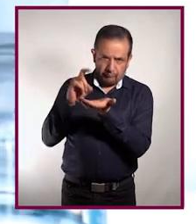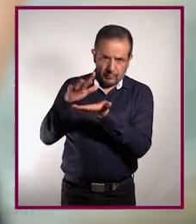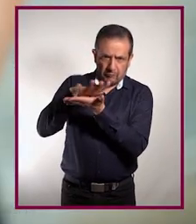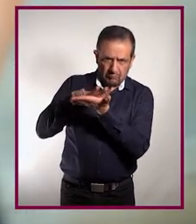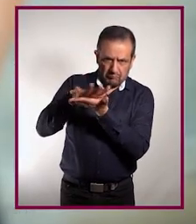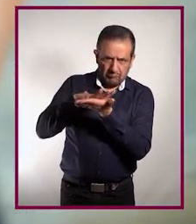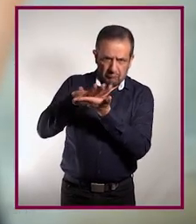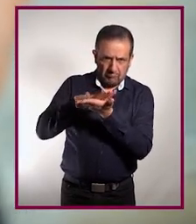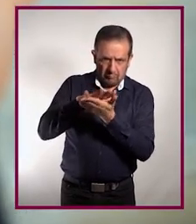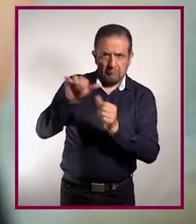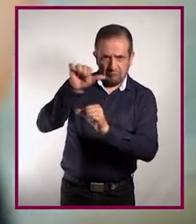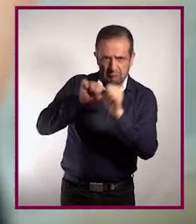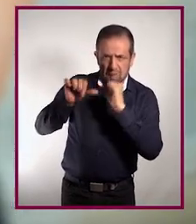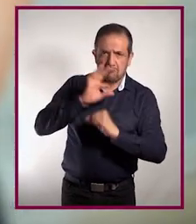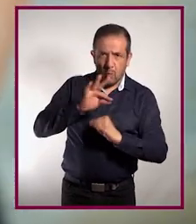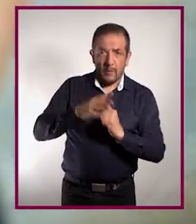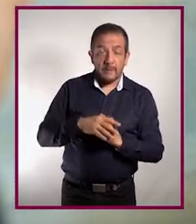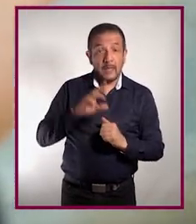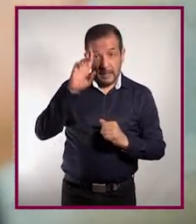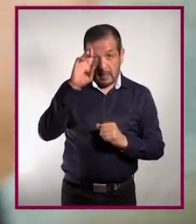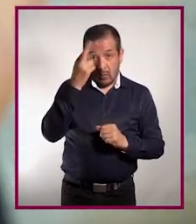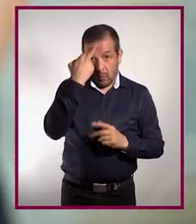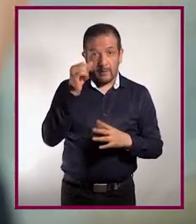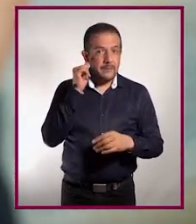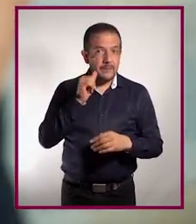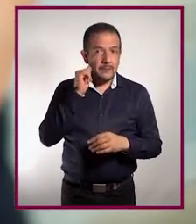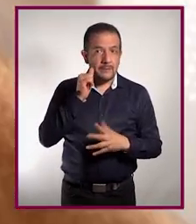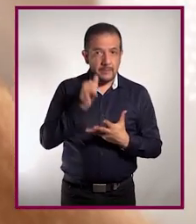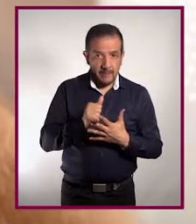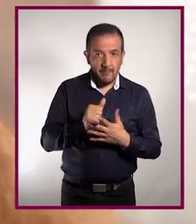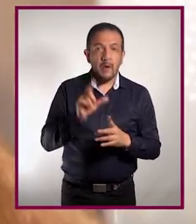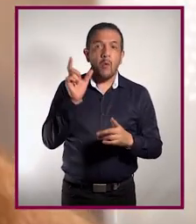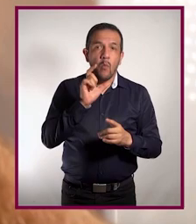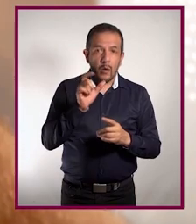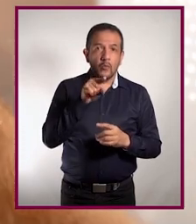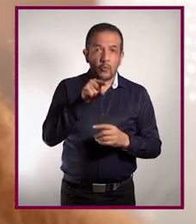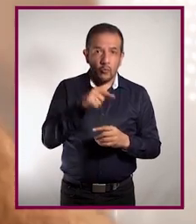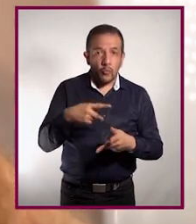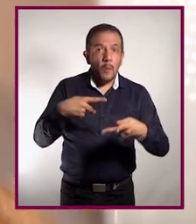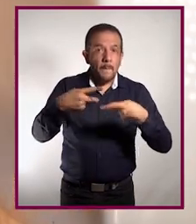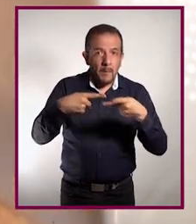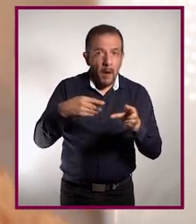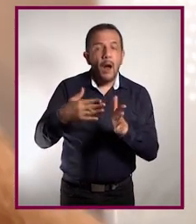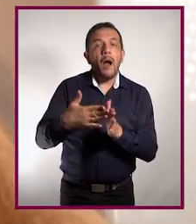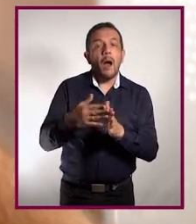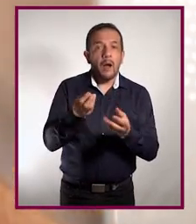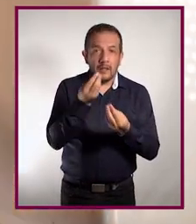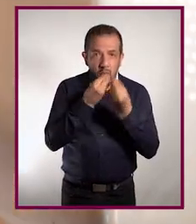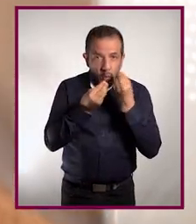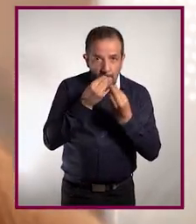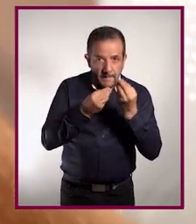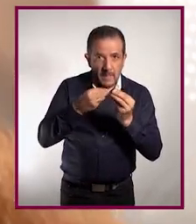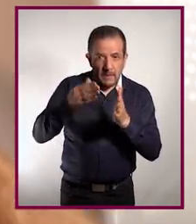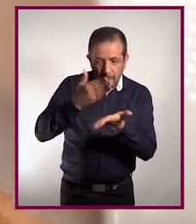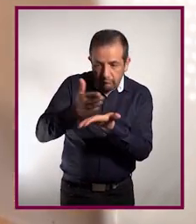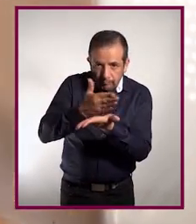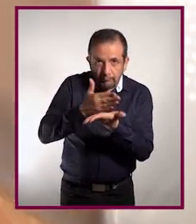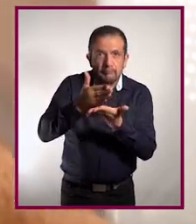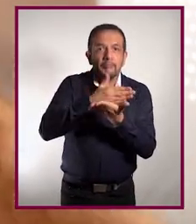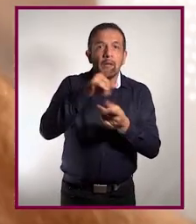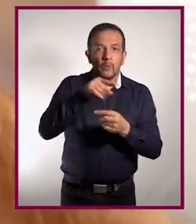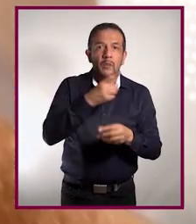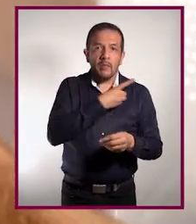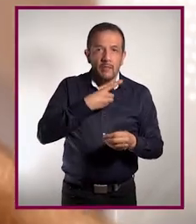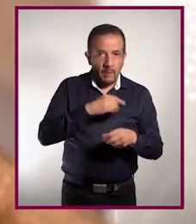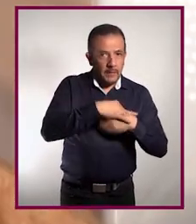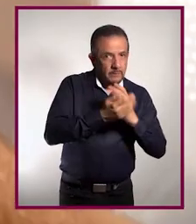sustituto. Recuerda, es importante lavarse las manos al momento de preparar los alimentos y comer. ¿En